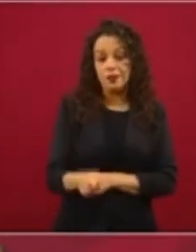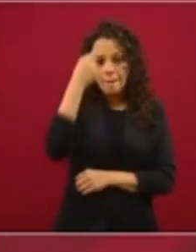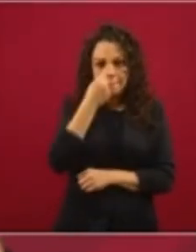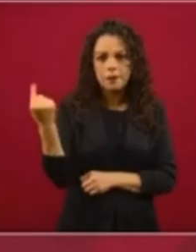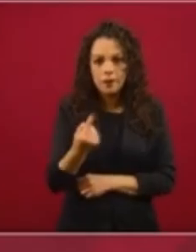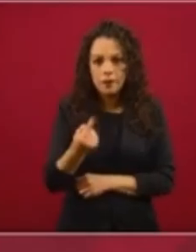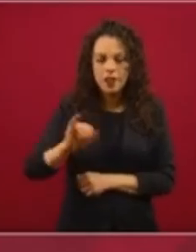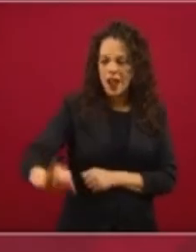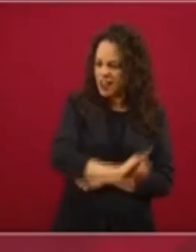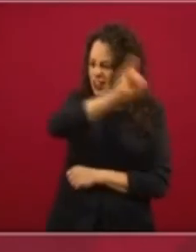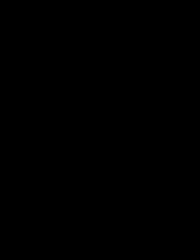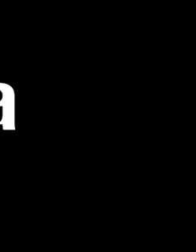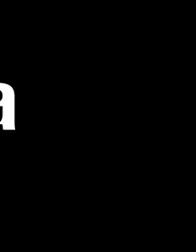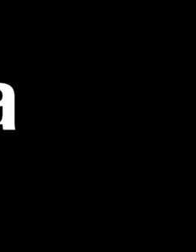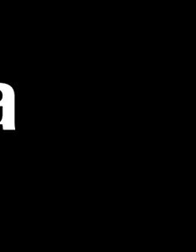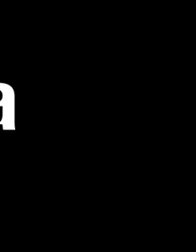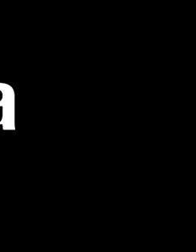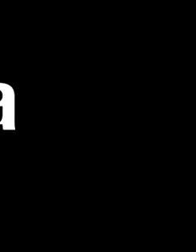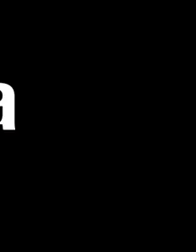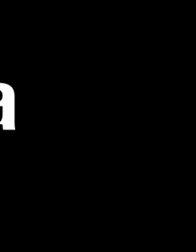se vuelvan a repetir estos atracos.